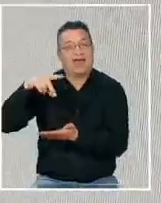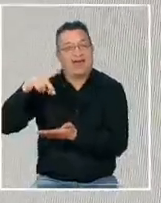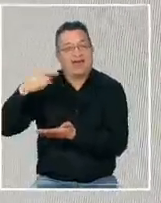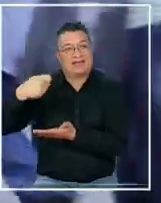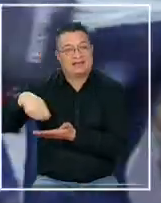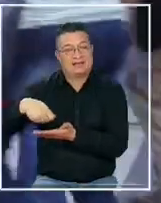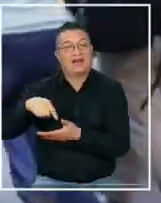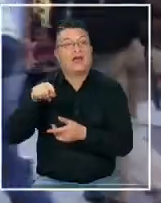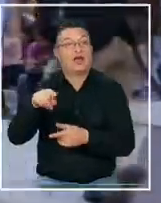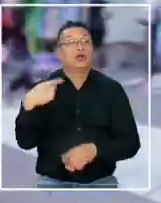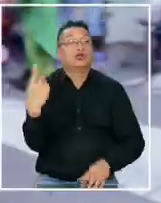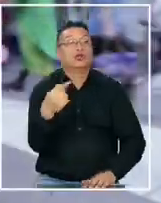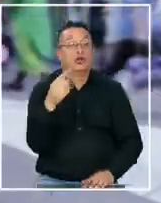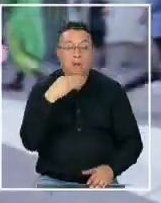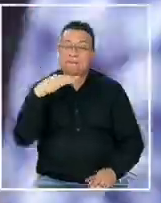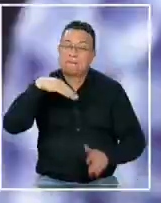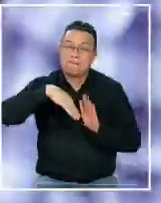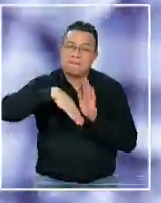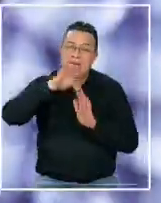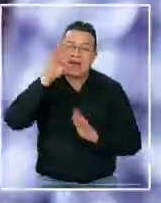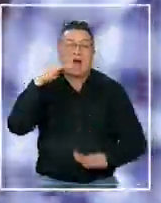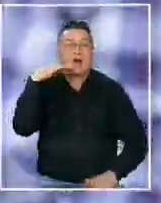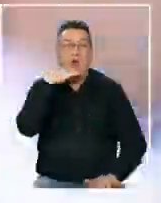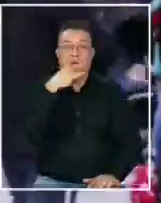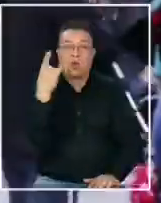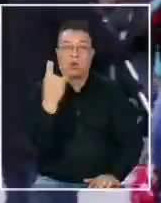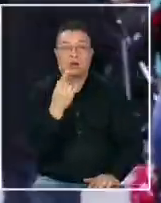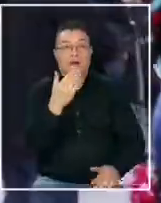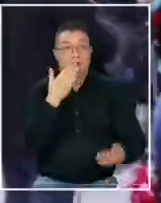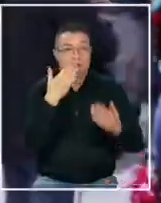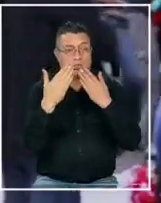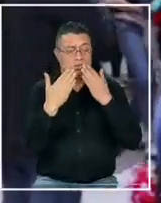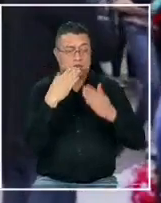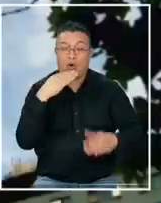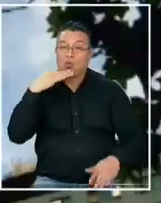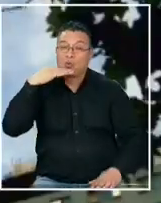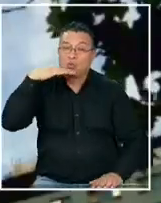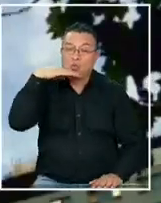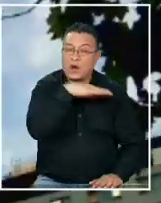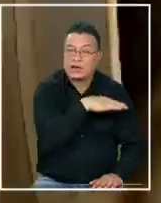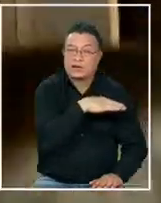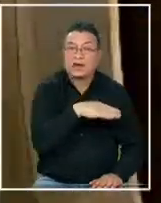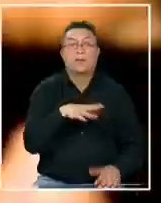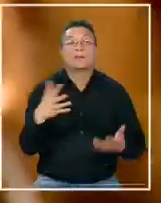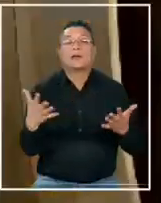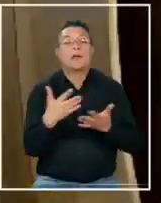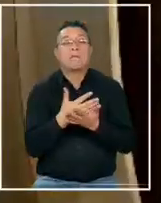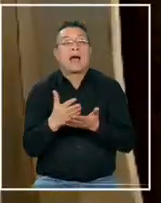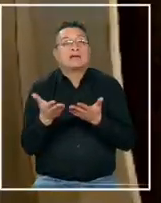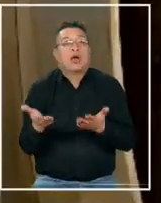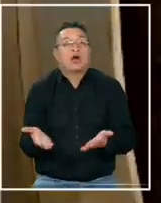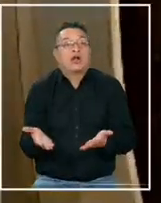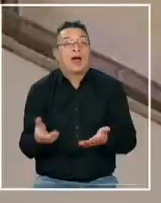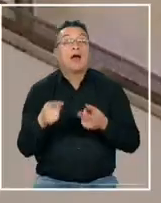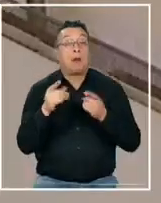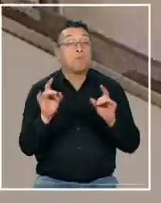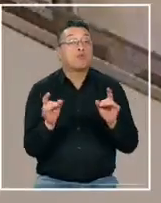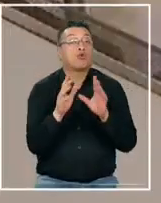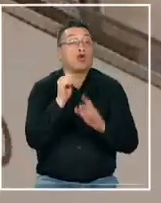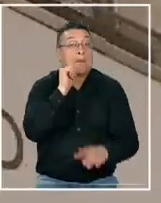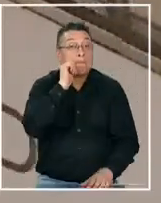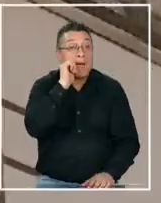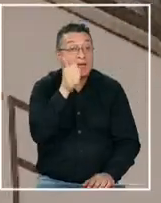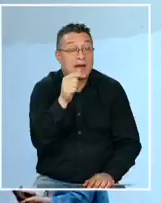gobierno le dio la máxima de las urgencias. Hablamos de la discusión inmediata. ¿Qué pasa con este nuevo escenario? Que si es que mañana